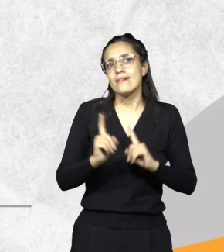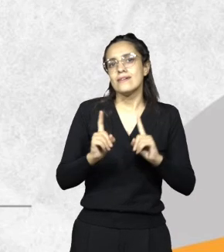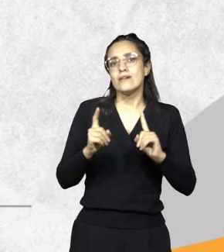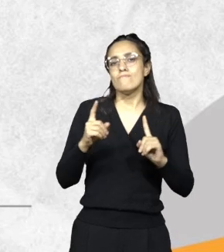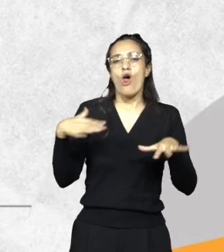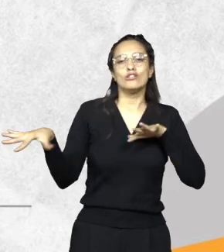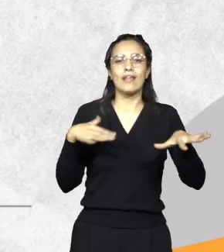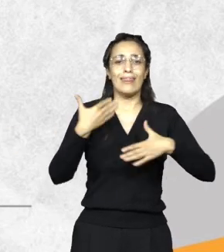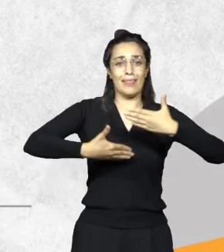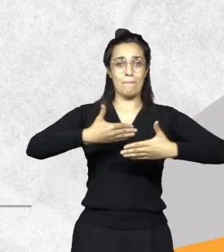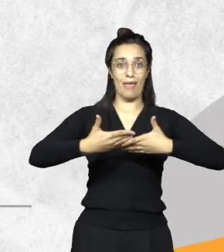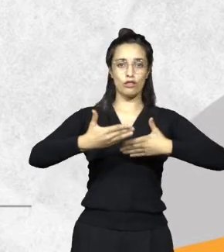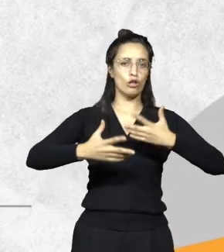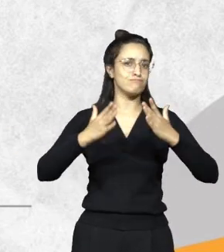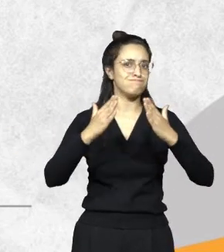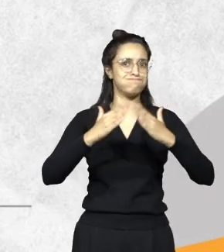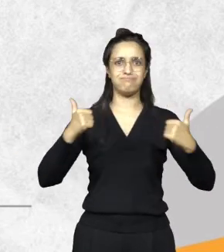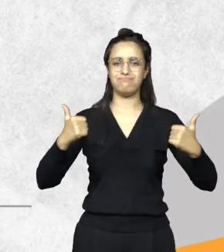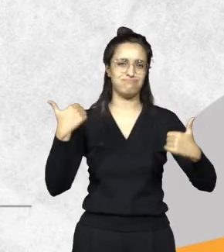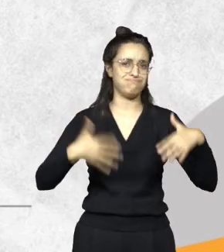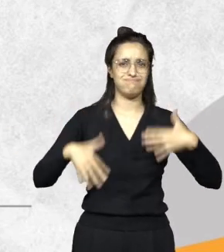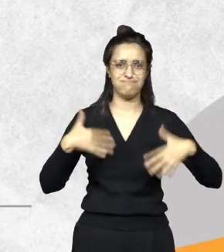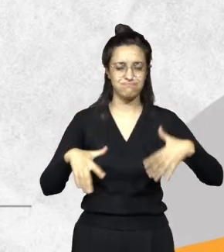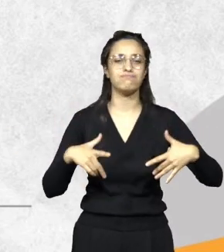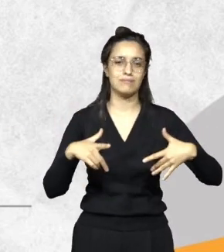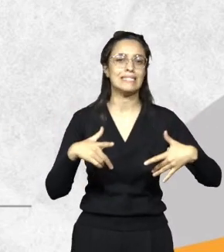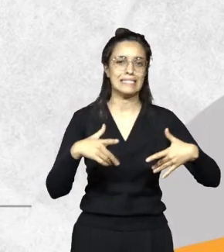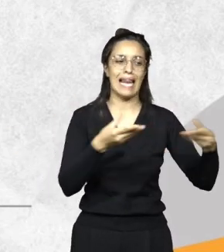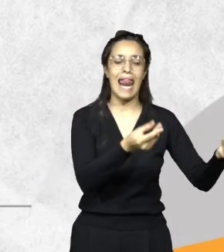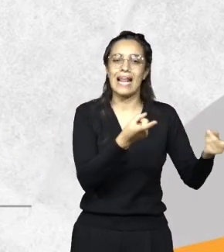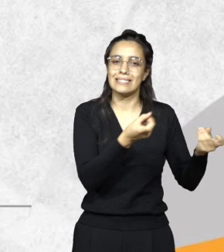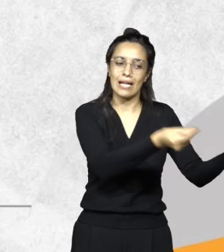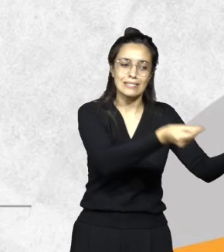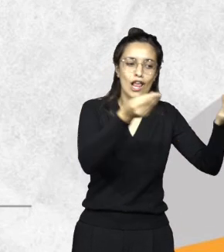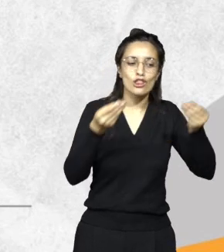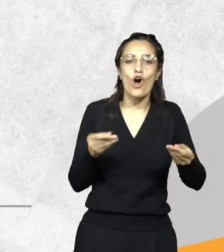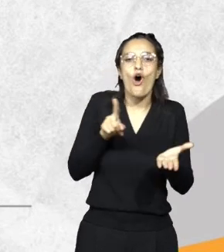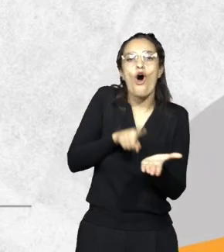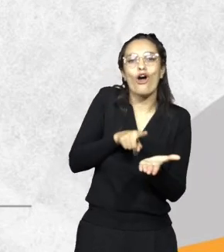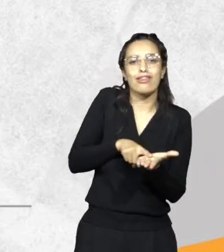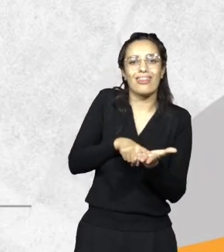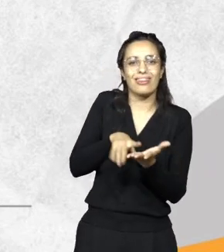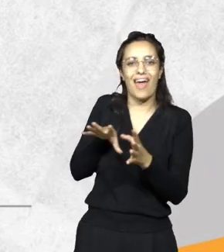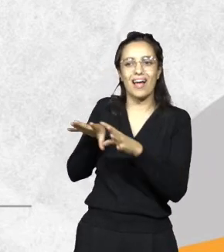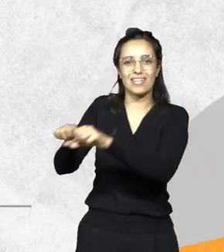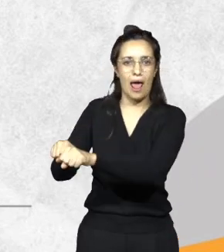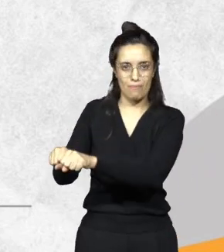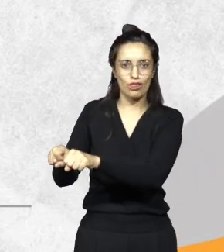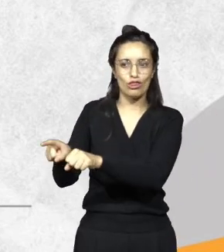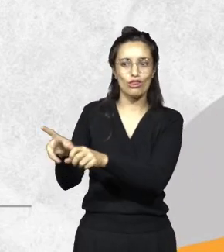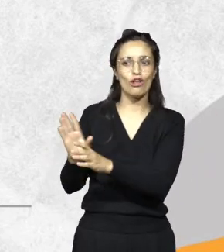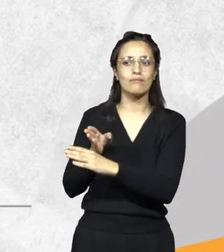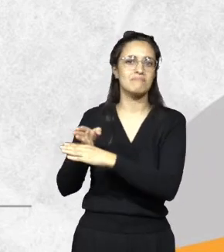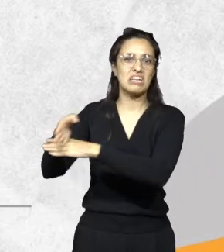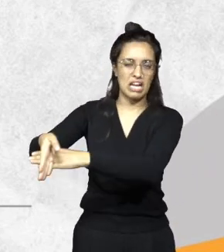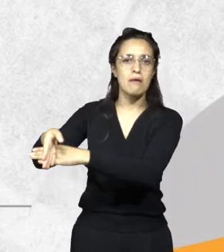rápida y para eso necesito contar con una orden de allanamiento que me habilite ese ingreso al inmueble y que